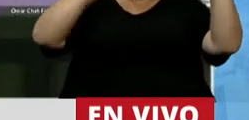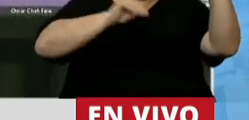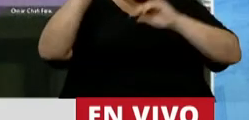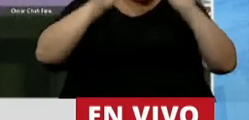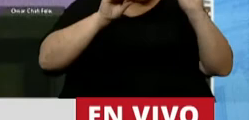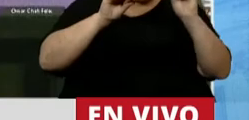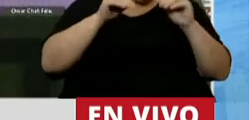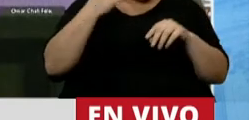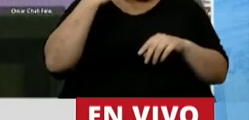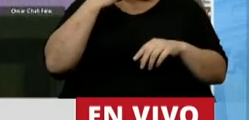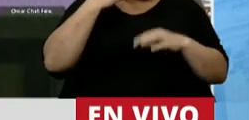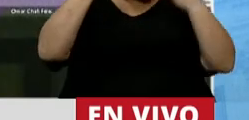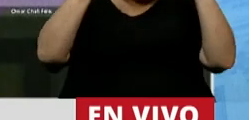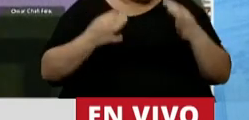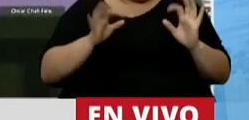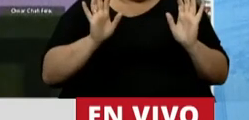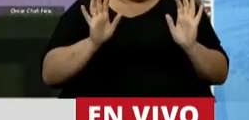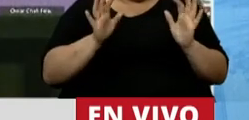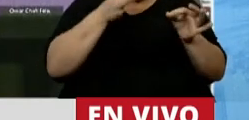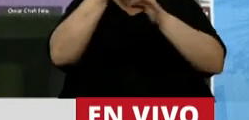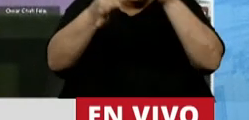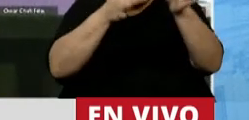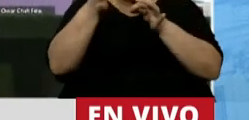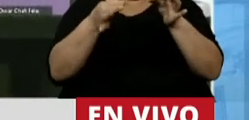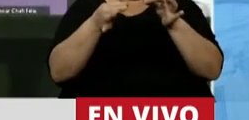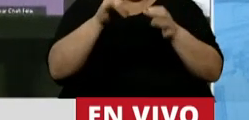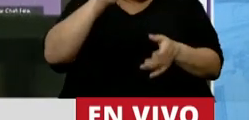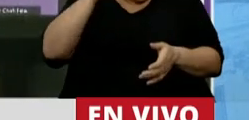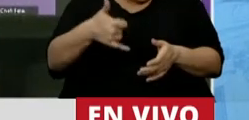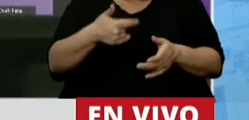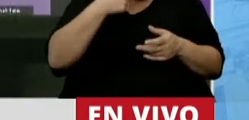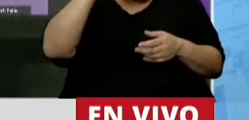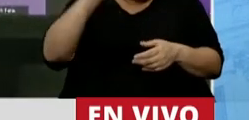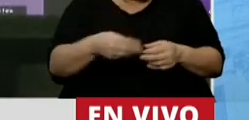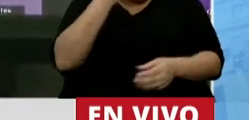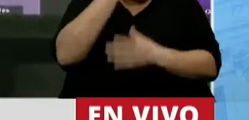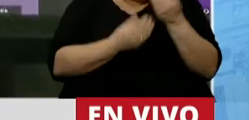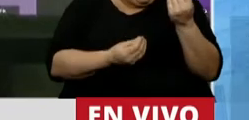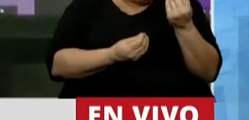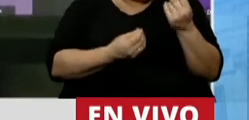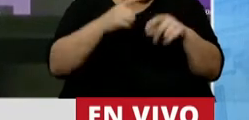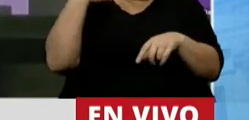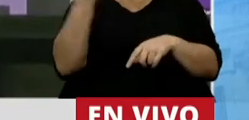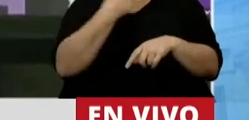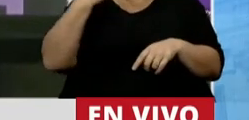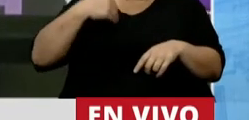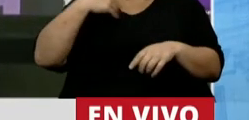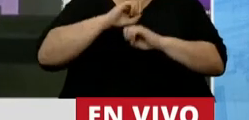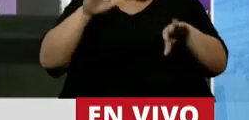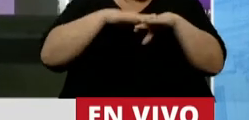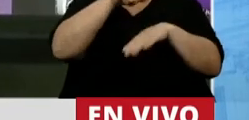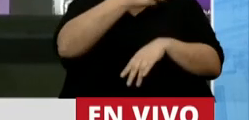los oídos y escuchar, dialogar, aceptar el fracaso al que nos sometieron a todos los